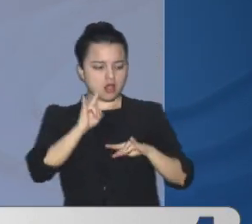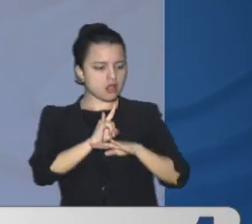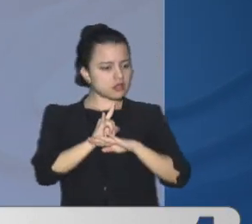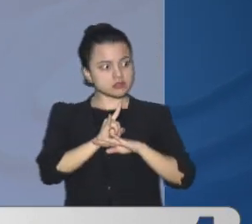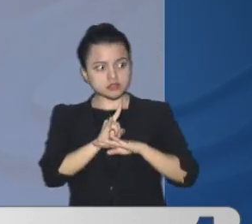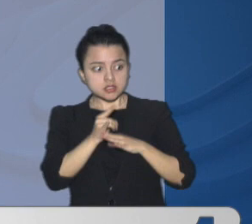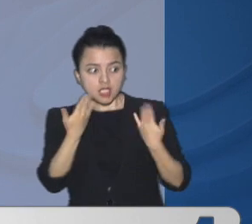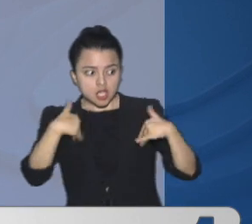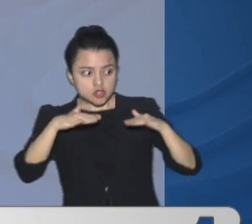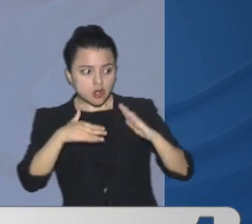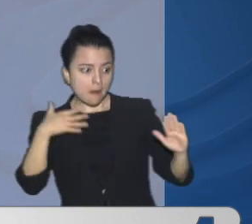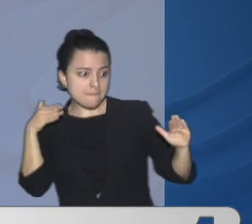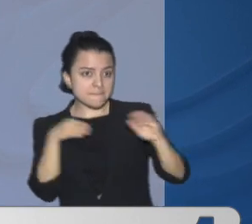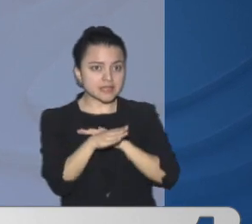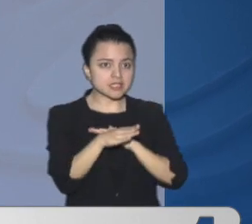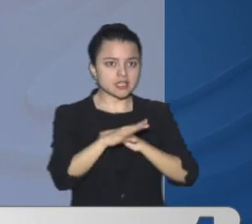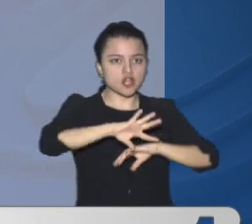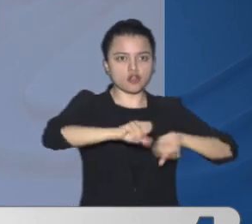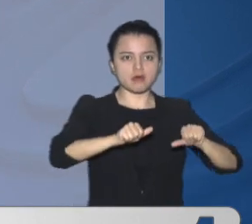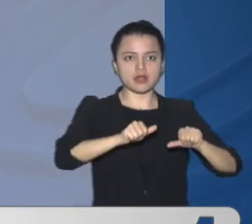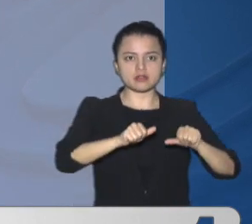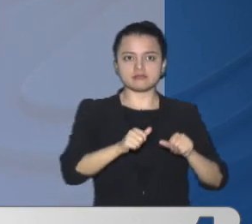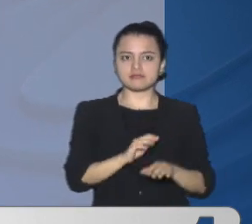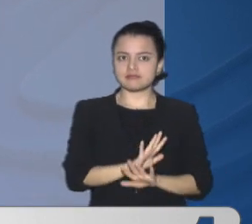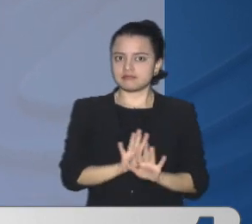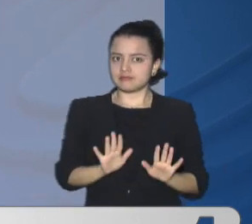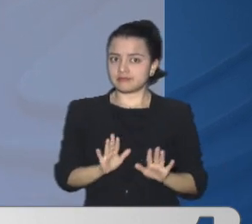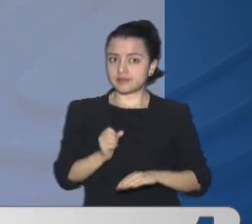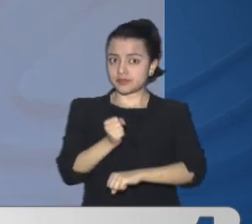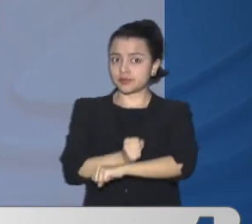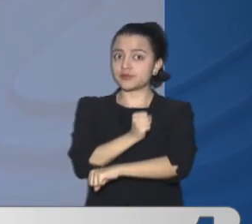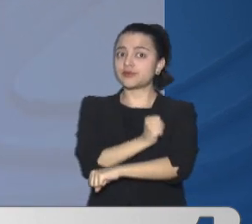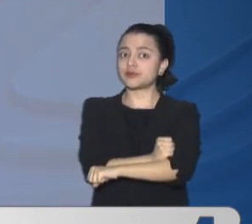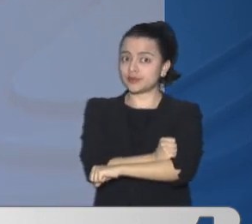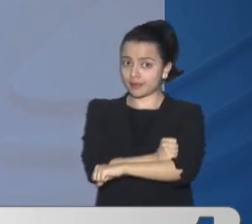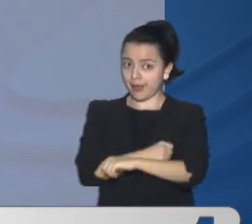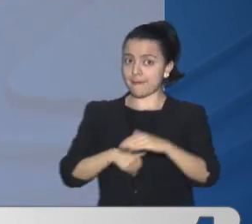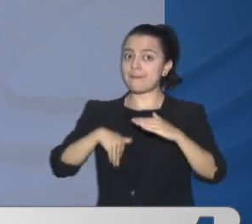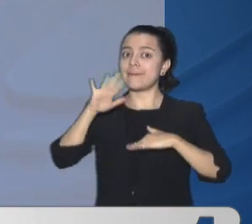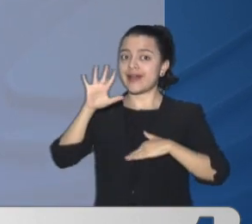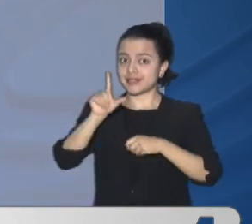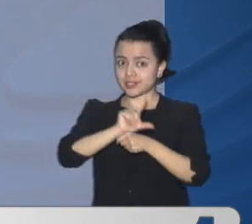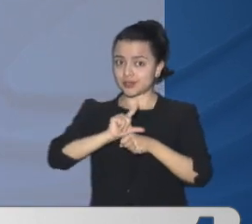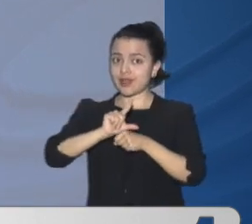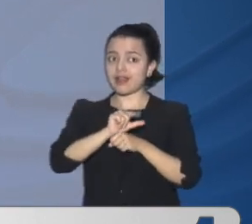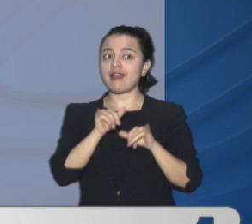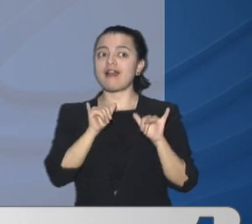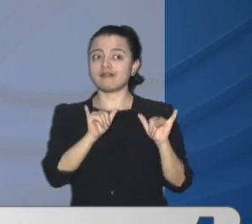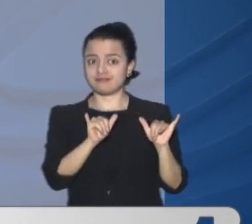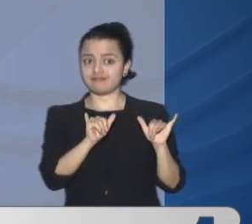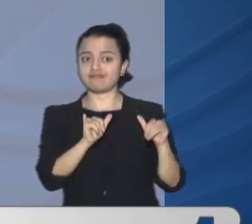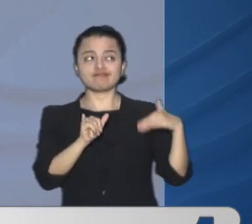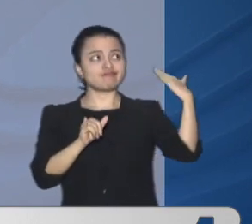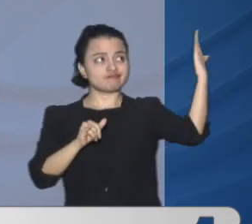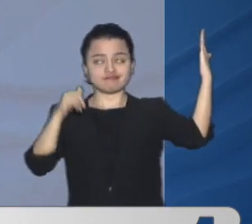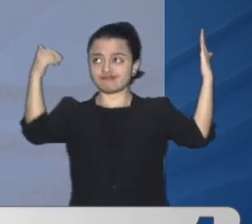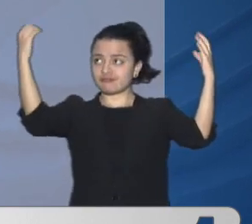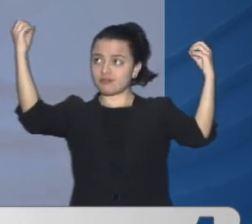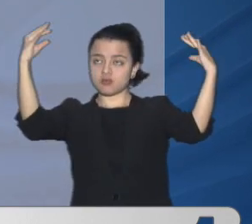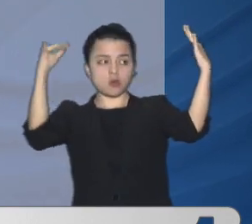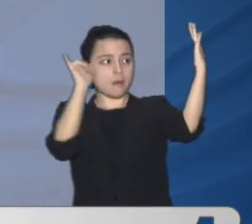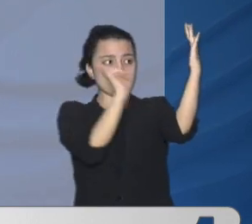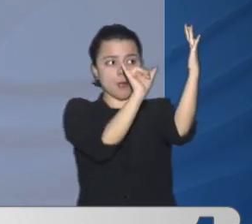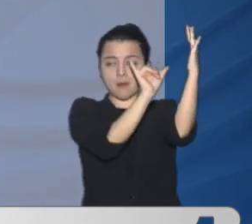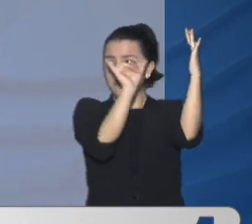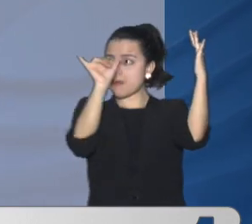permitido Atacar sin fallas En la localidad De Suba Serían diferentes Víctimas Las que han caído En las manos De estas bandas Organizadas A